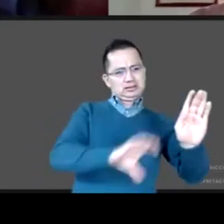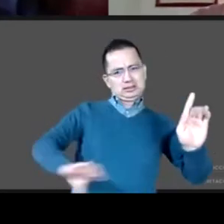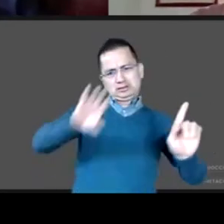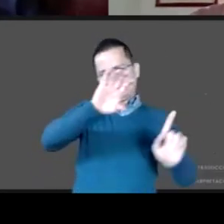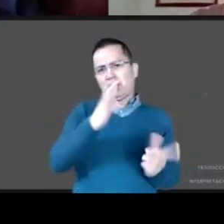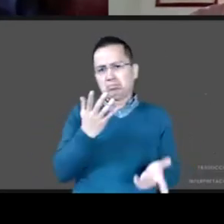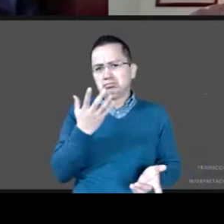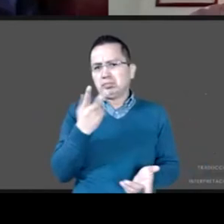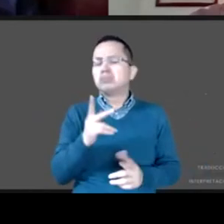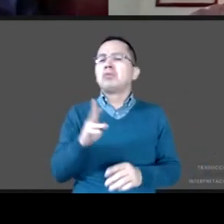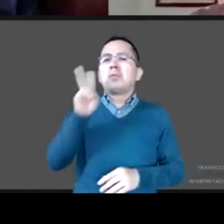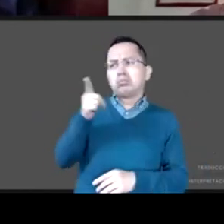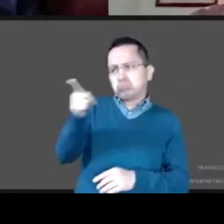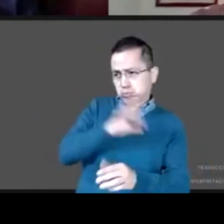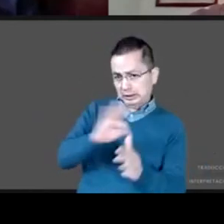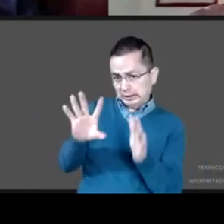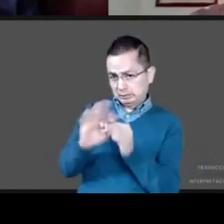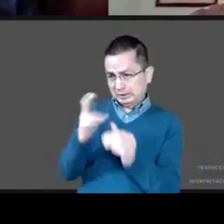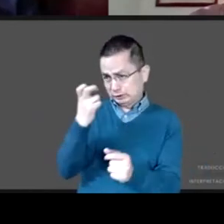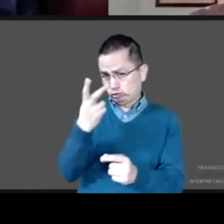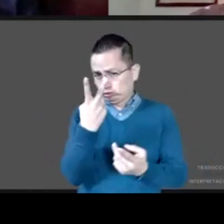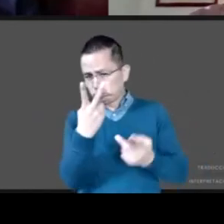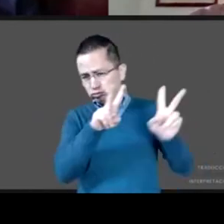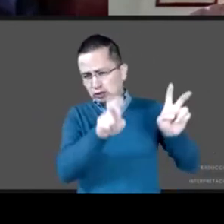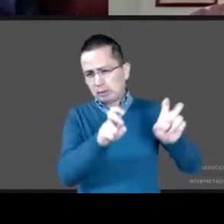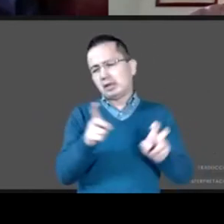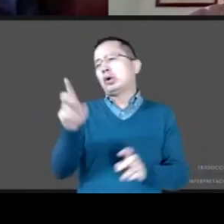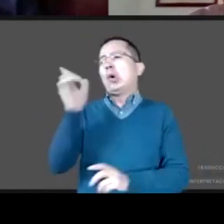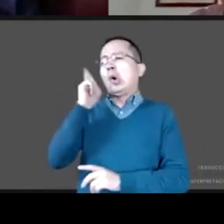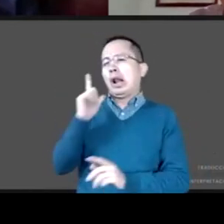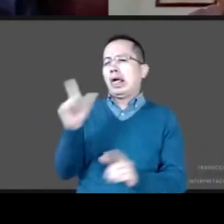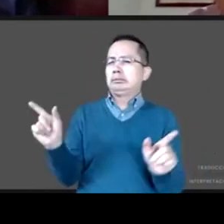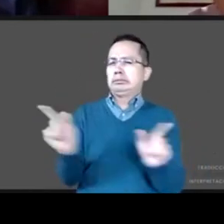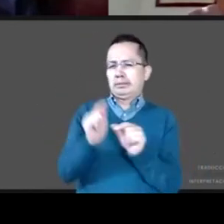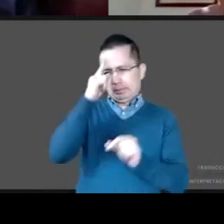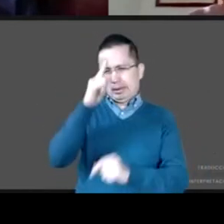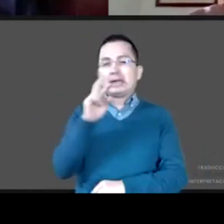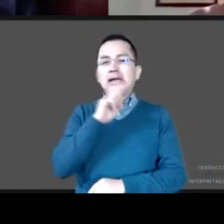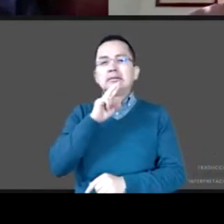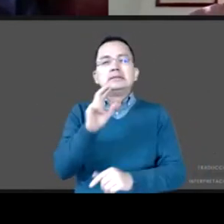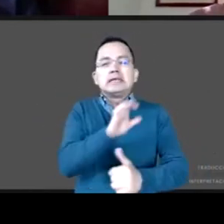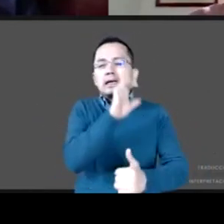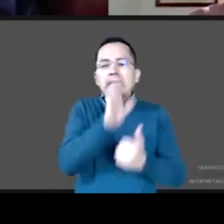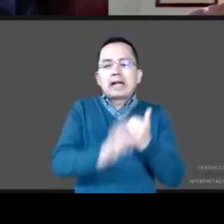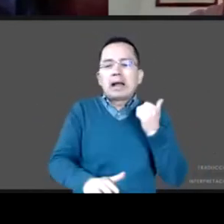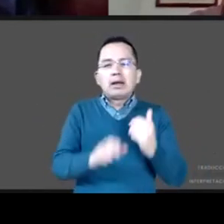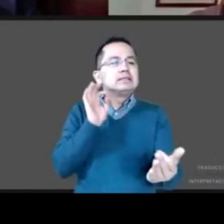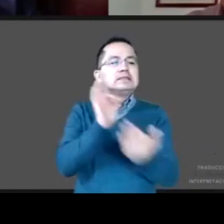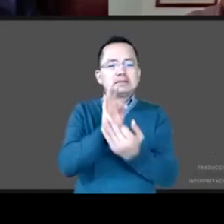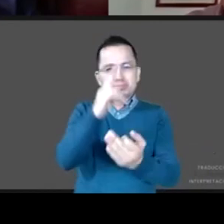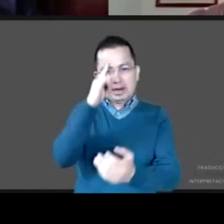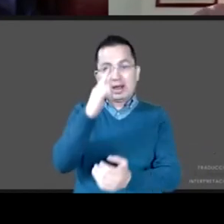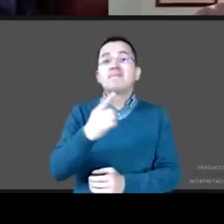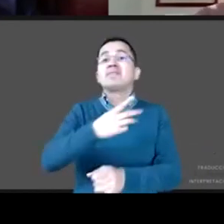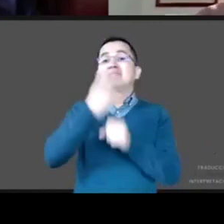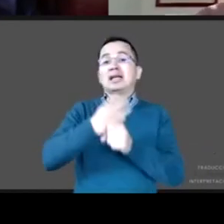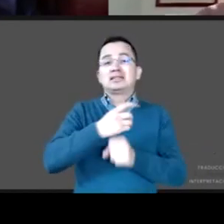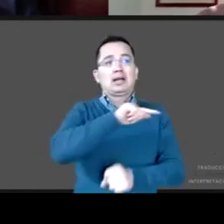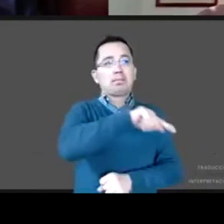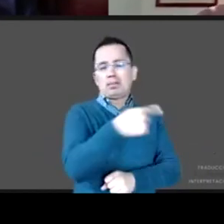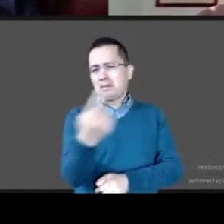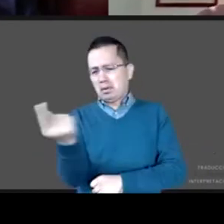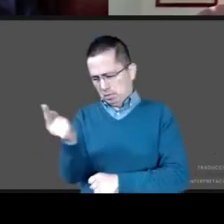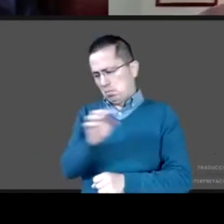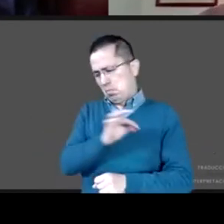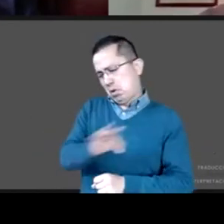quieres abordarlos, lo más breve posible para que estemos terminando a tiempo y podamos llegar a una tercera ronda antes de que José Nabor aborde también en esta